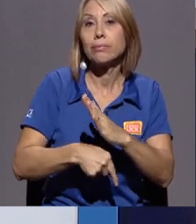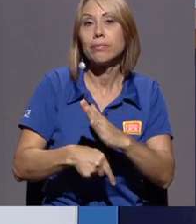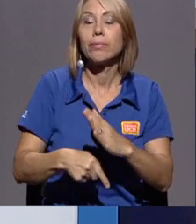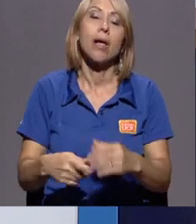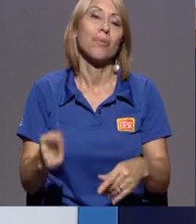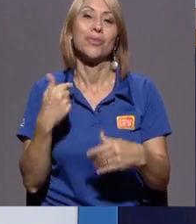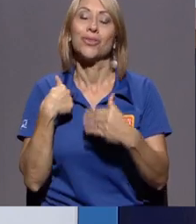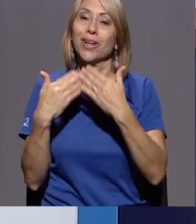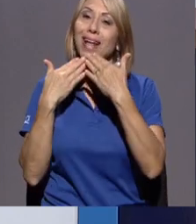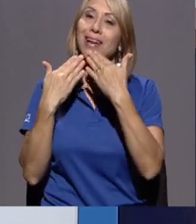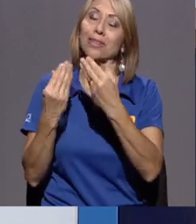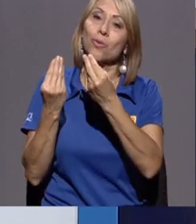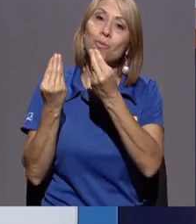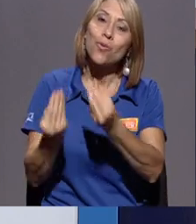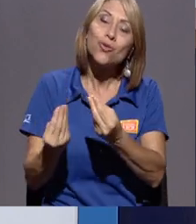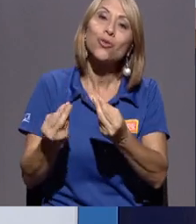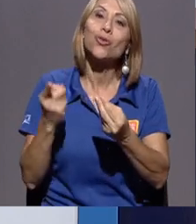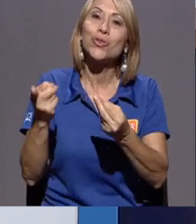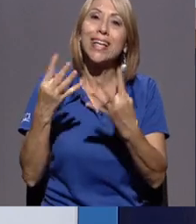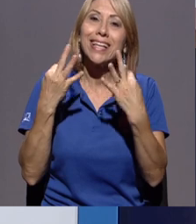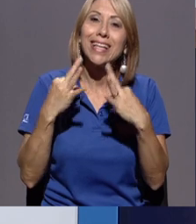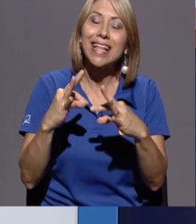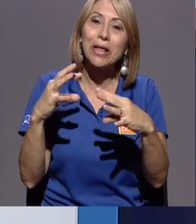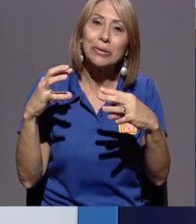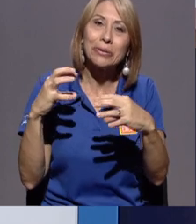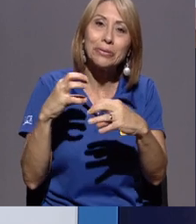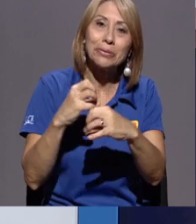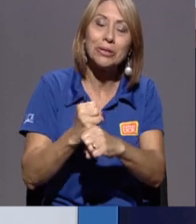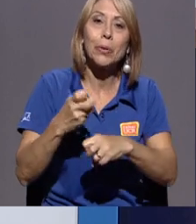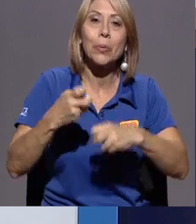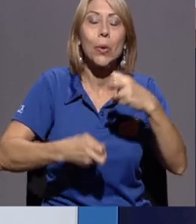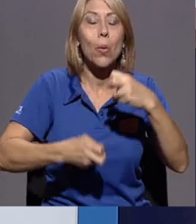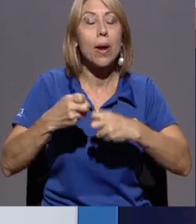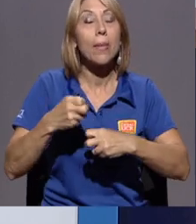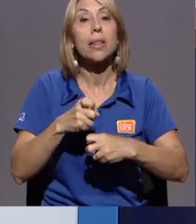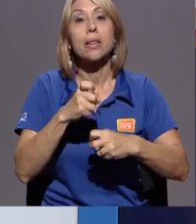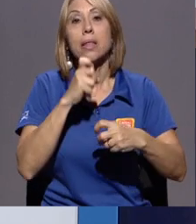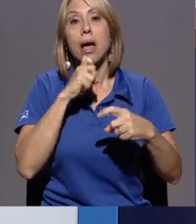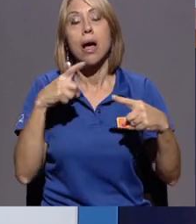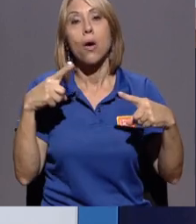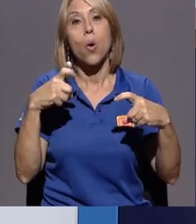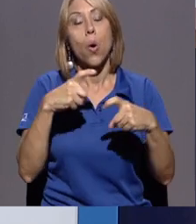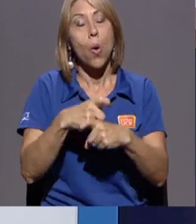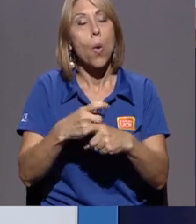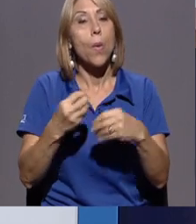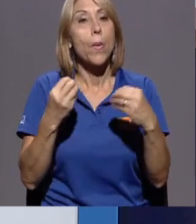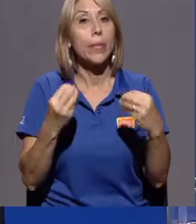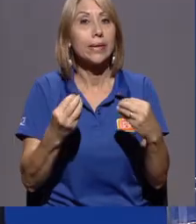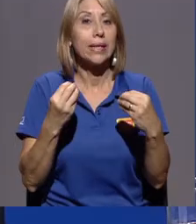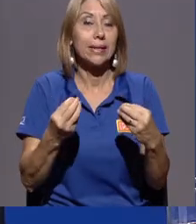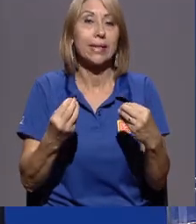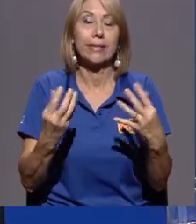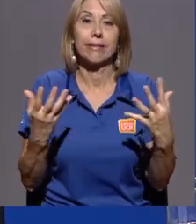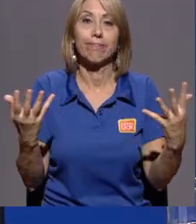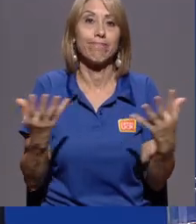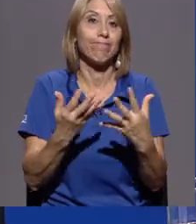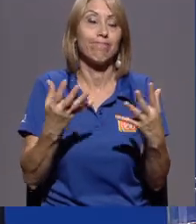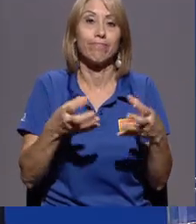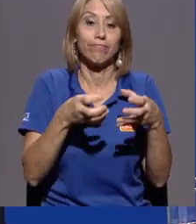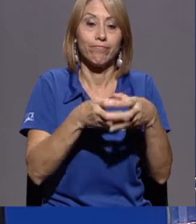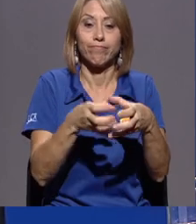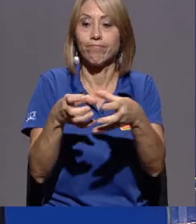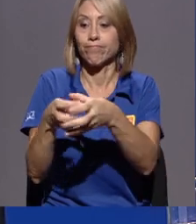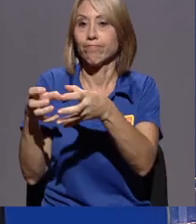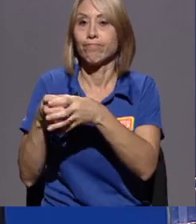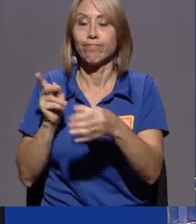pues yo le agradezco mucho que haya tratado de sintetizar en este ratito un problema tan complejo, lleno de tantos actores